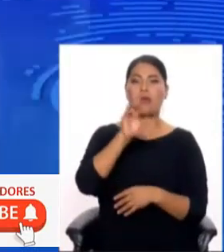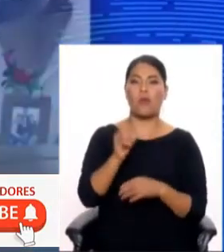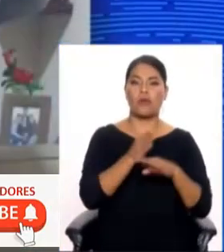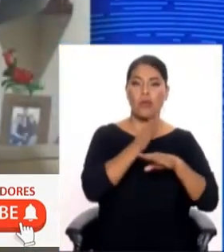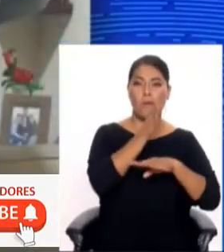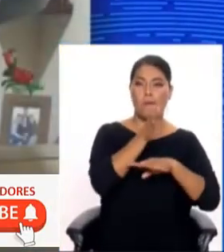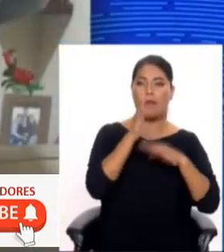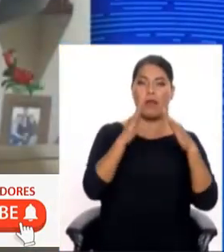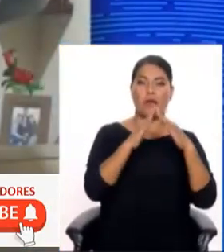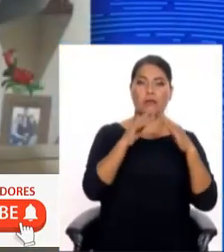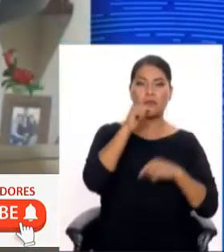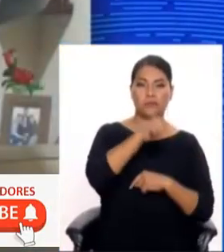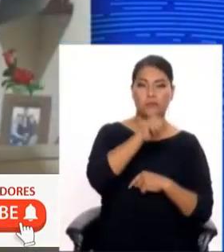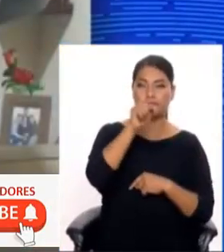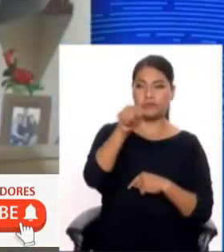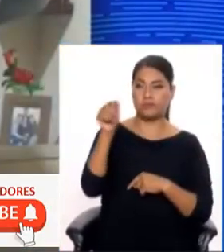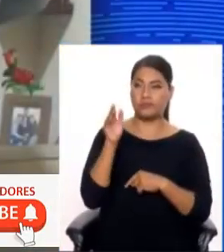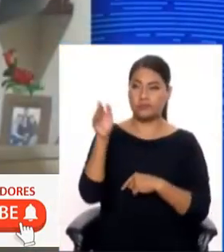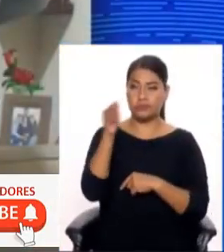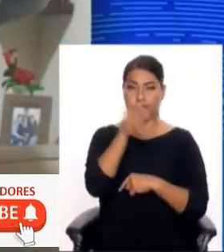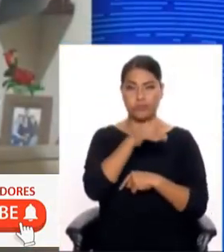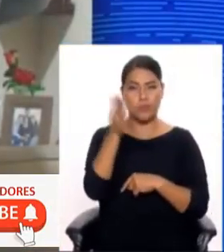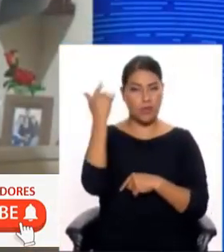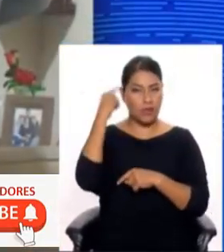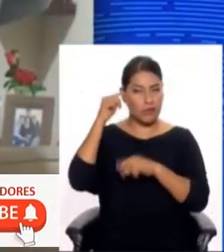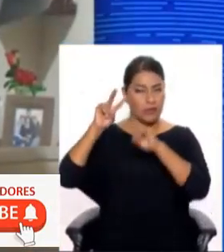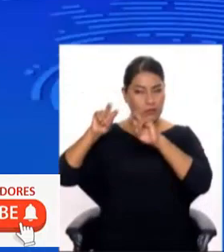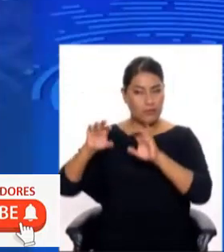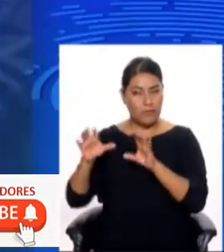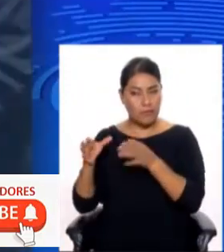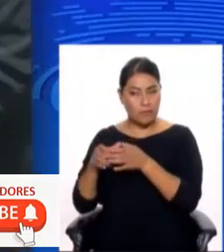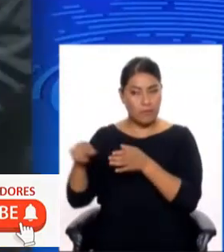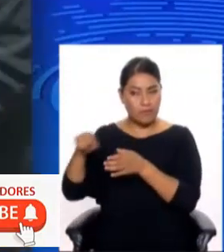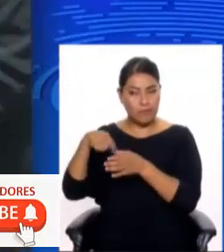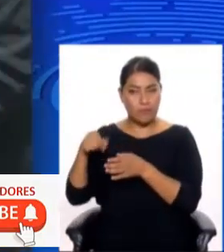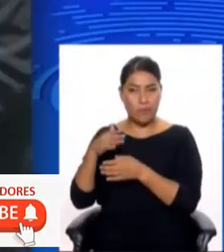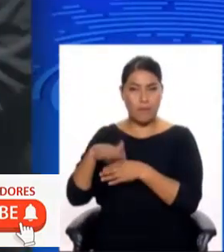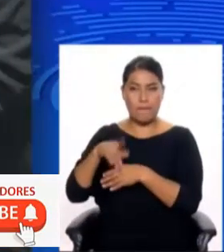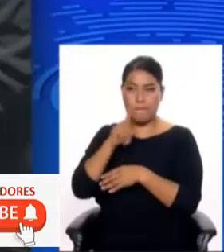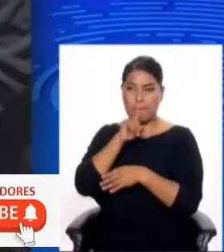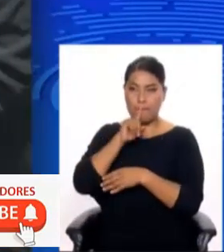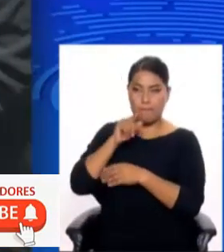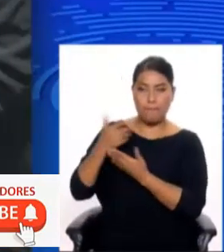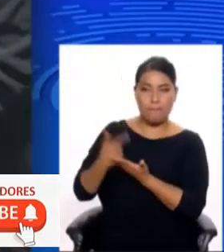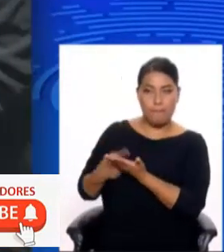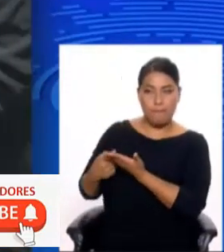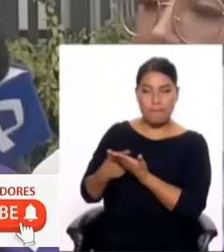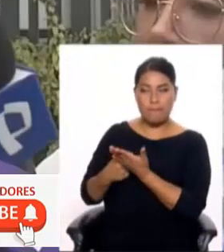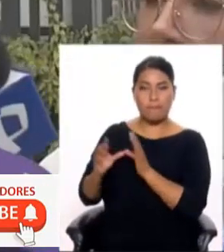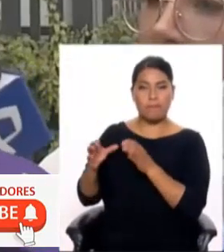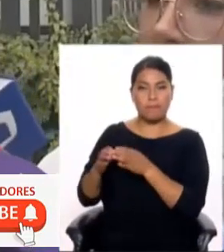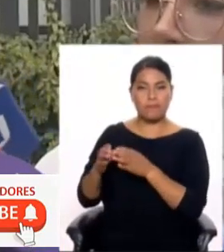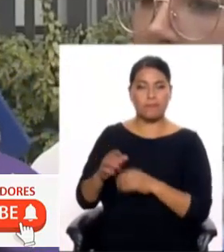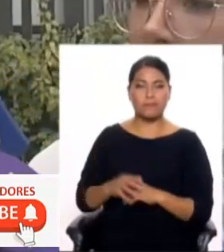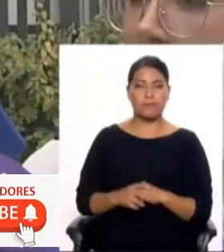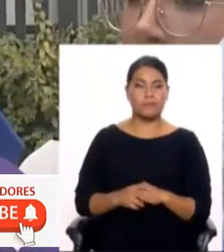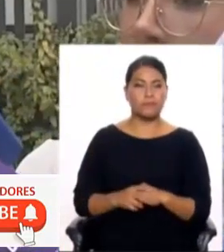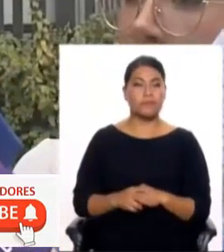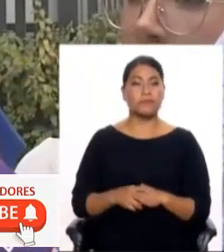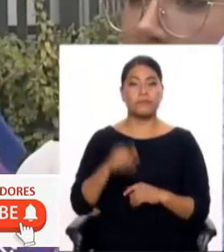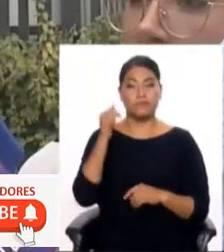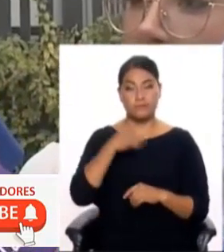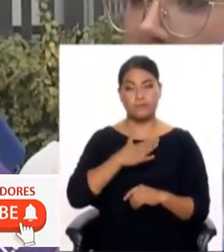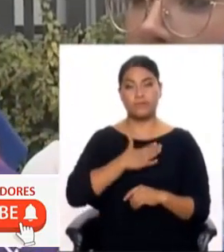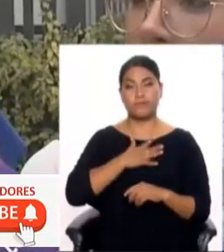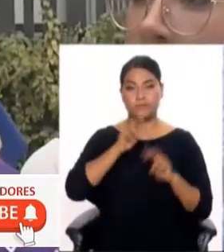provincias en el marco de las investigaciones a la presunta organización criminal, Los Operadores de la Reconstrucción. Las organizaciones criminales que